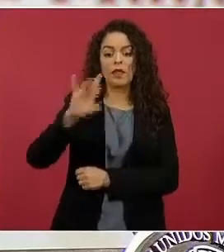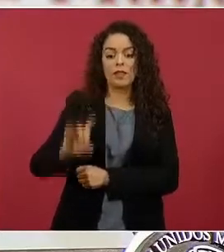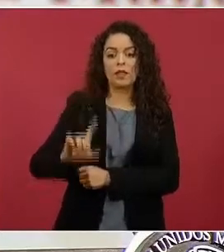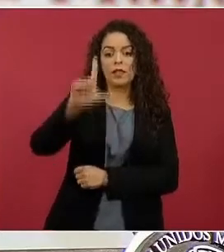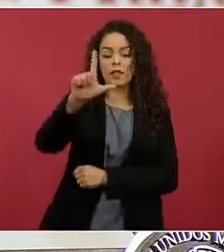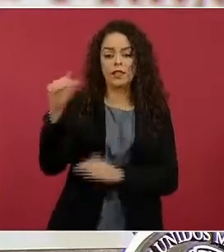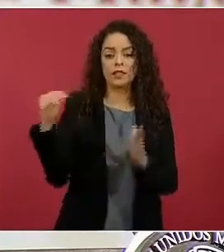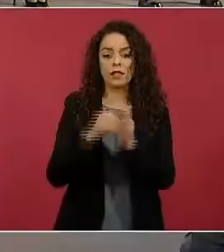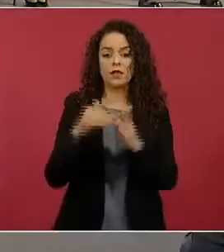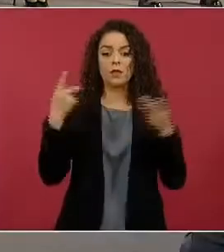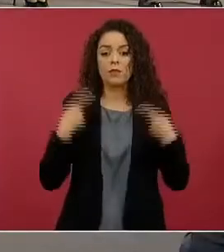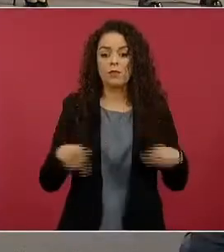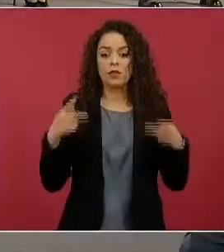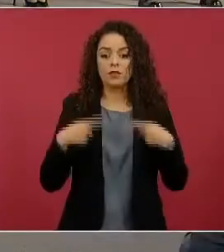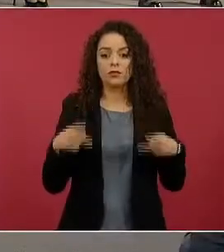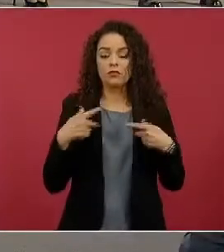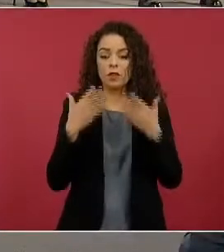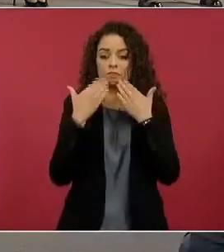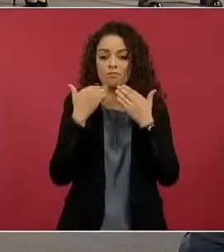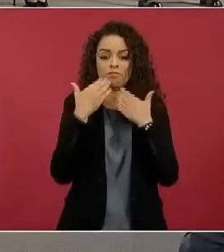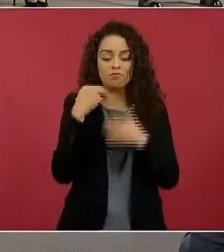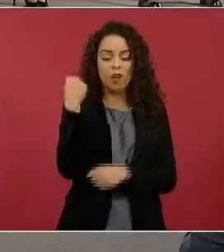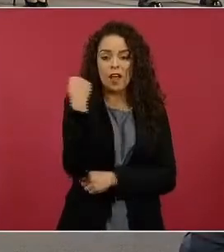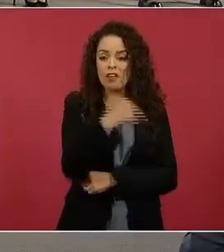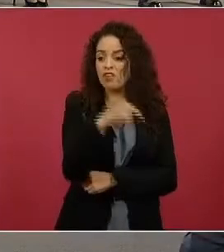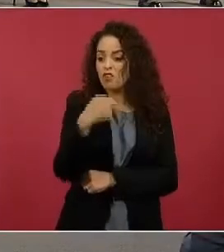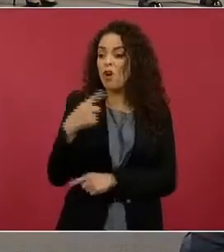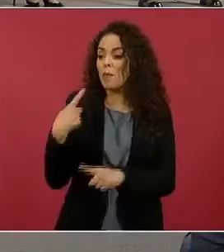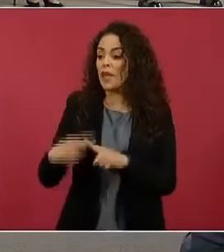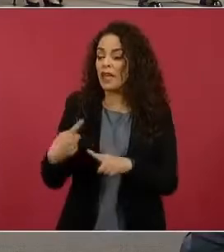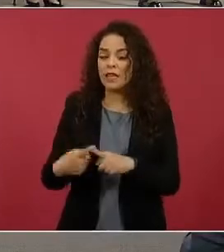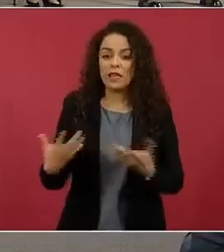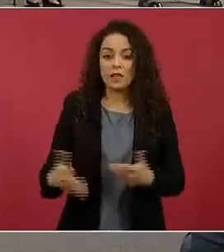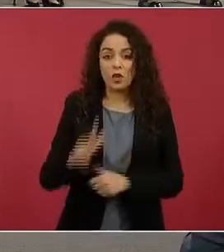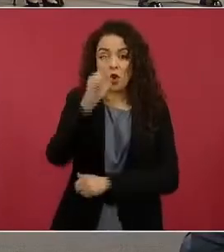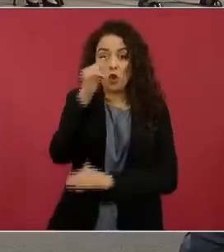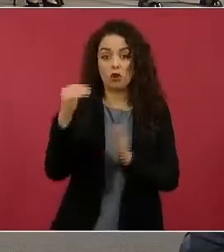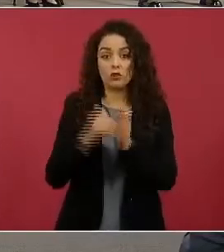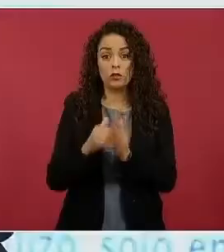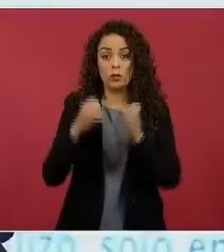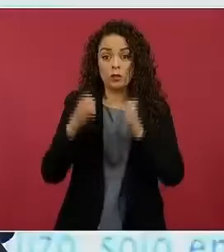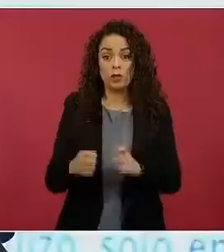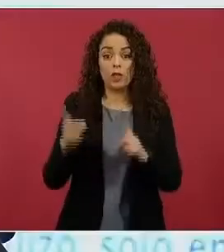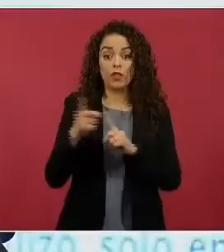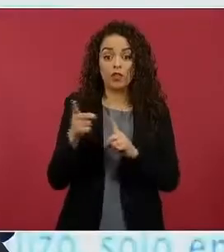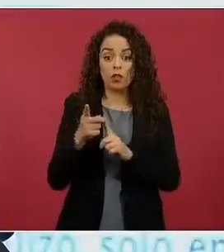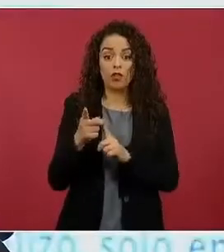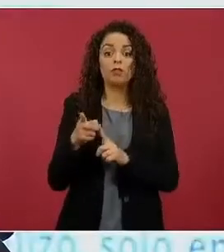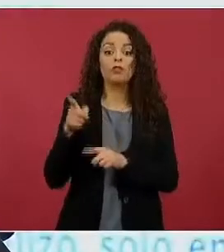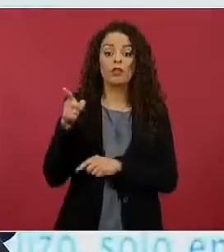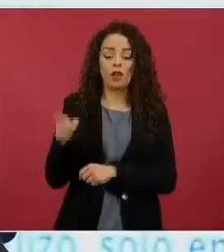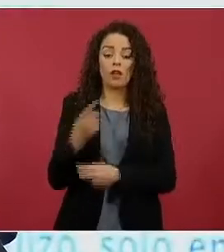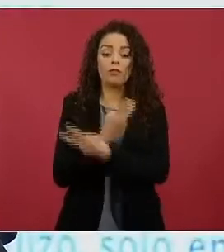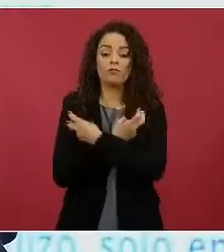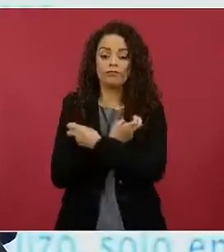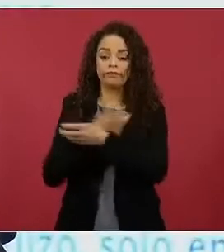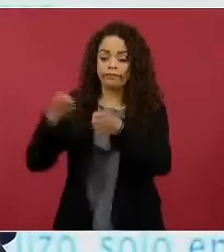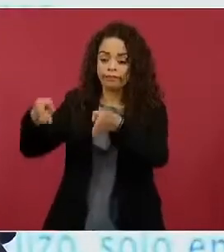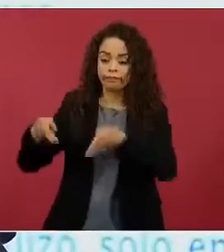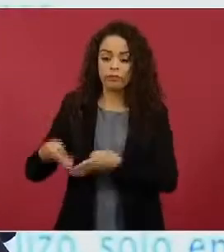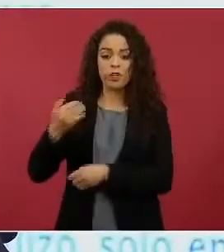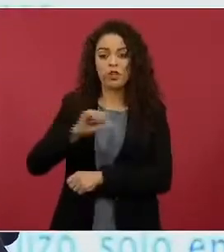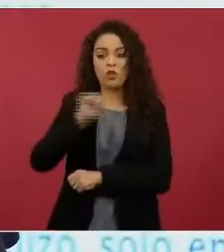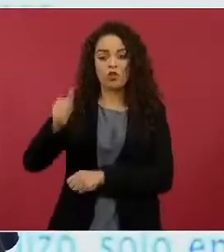mil personas sin identificar, 8 mil de las cuales se encontraban en los servicios forenses y el resto en las fosas